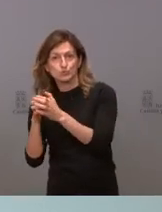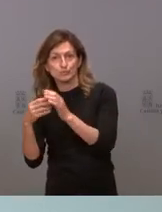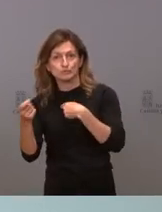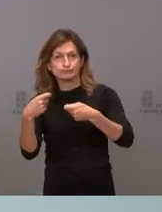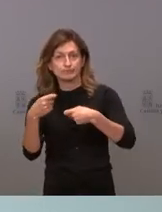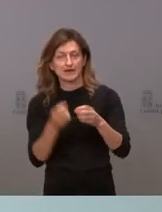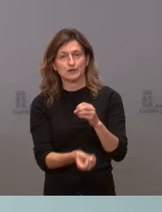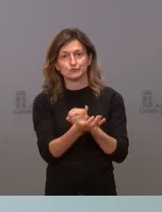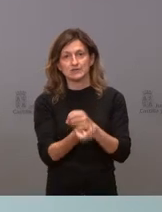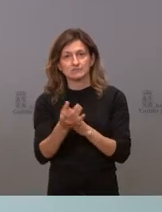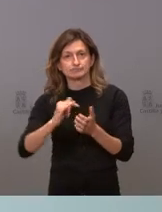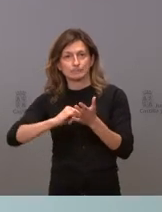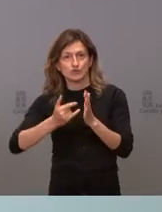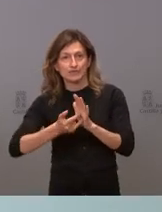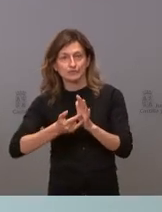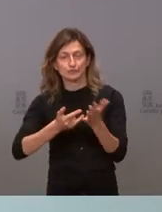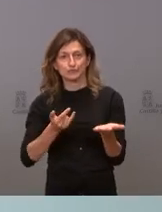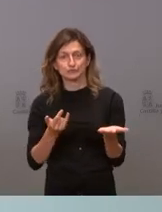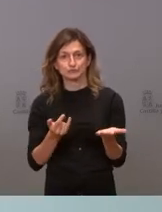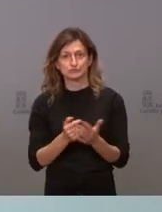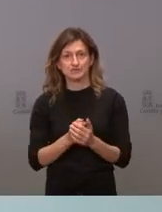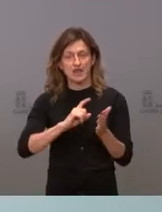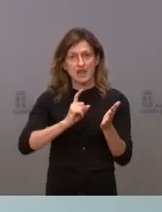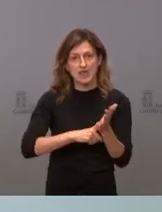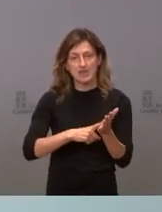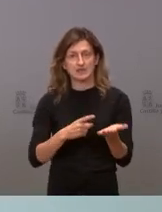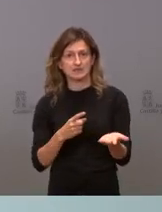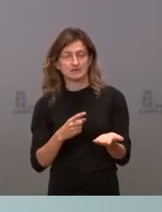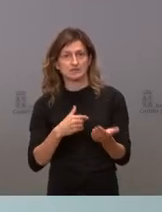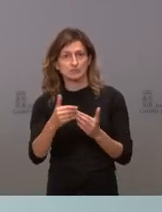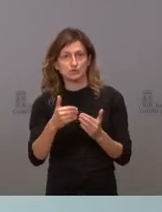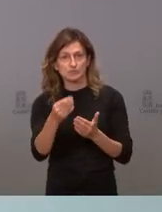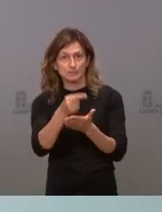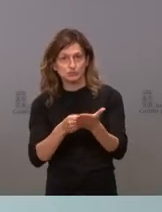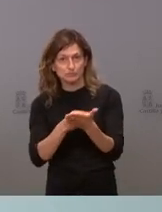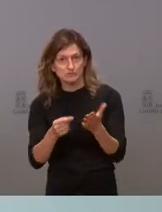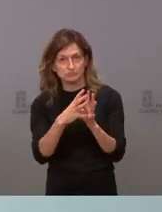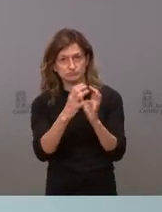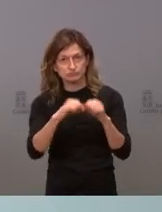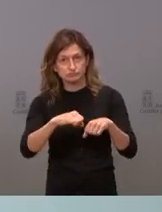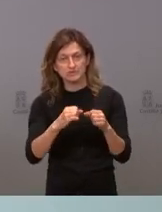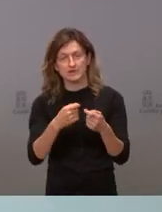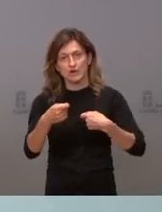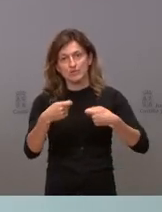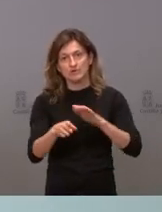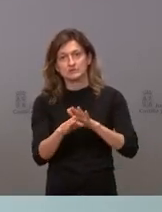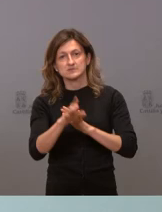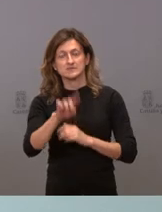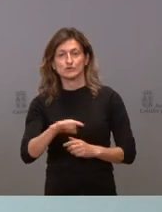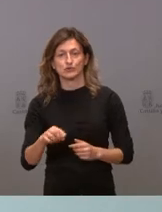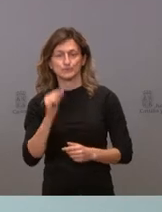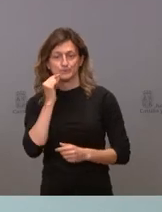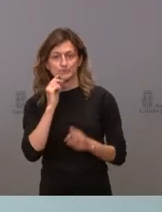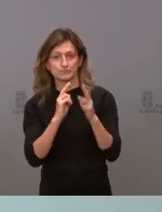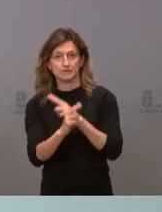proyectos, pues bueno, leyes, los próximos presupuestos. Gracias. Nosotros